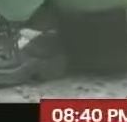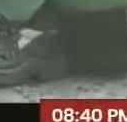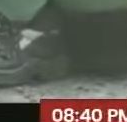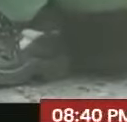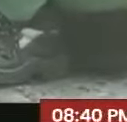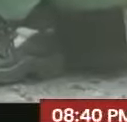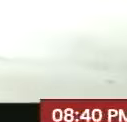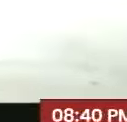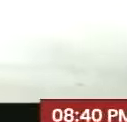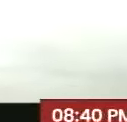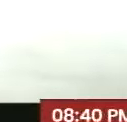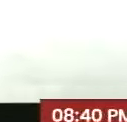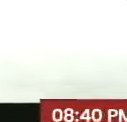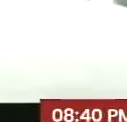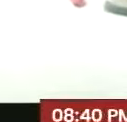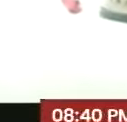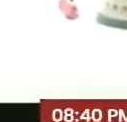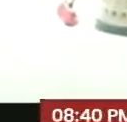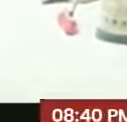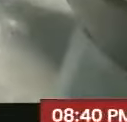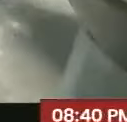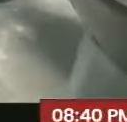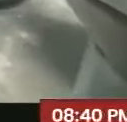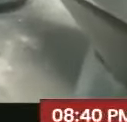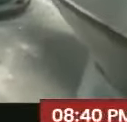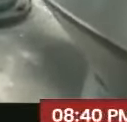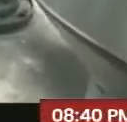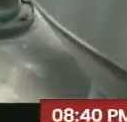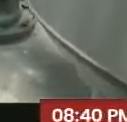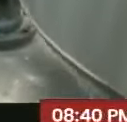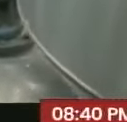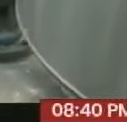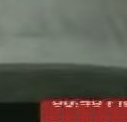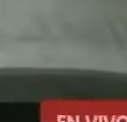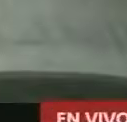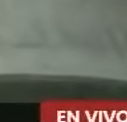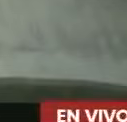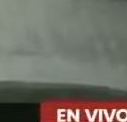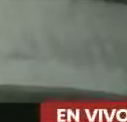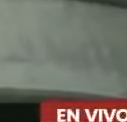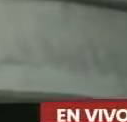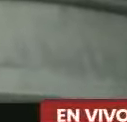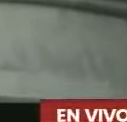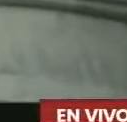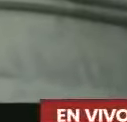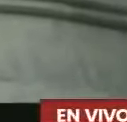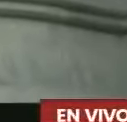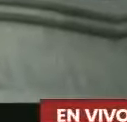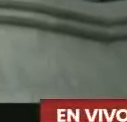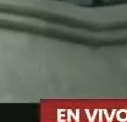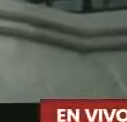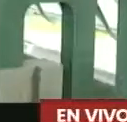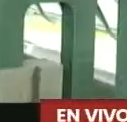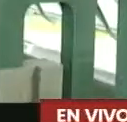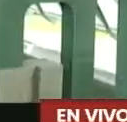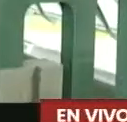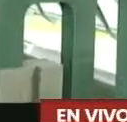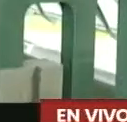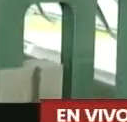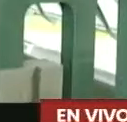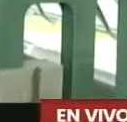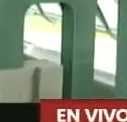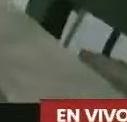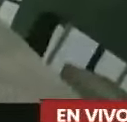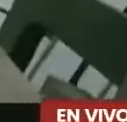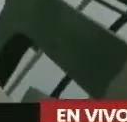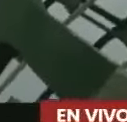se hicieron trabajos muy importantes, es uno de los museos más grandes que tenemos en Caracas, junto con el de Bellas Artes. Hicimos los trabajos de recuperación